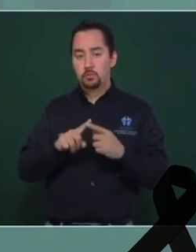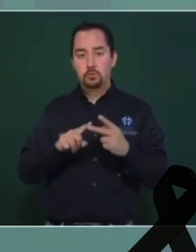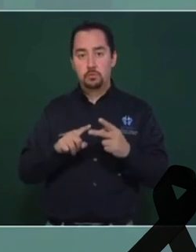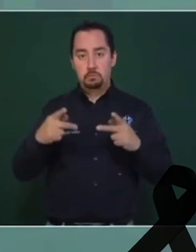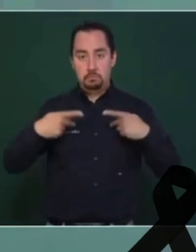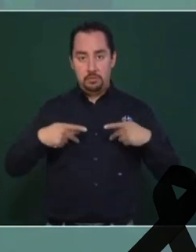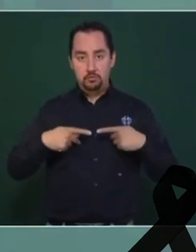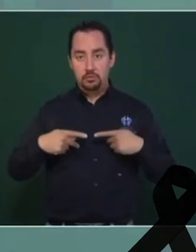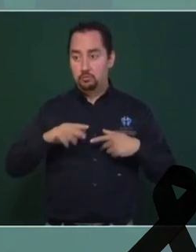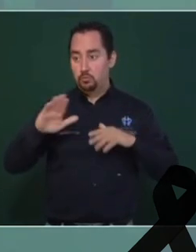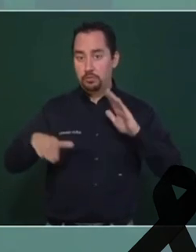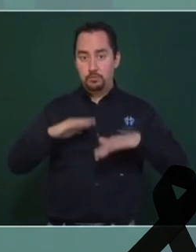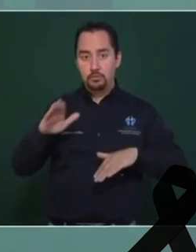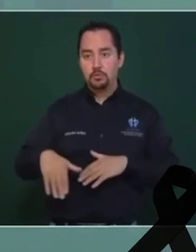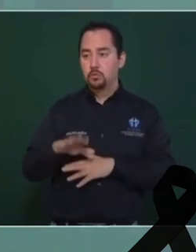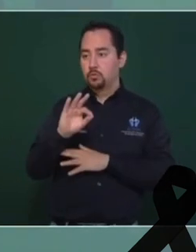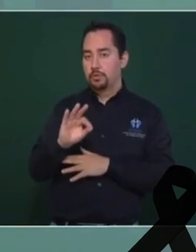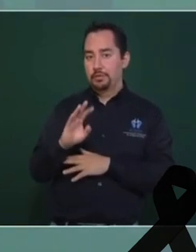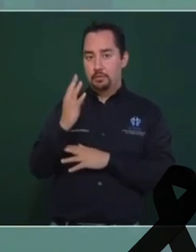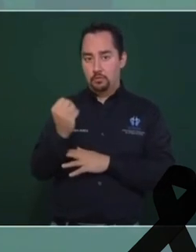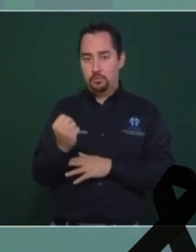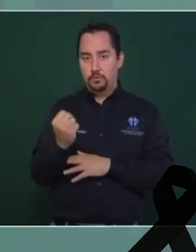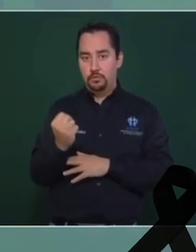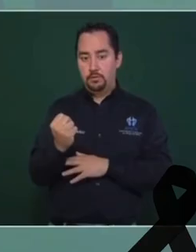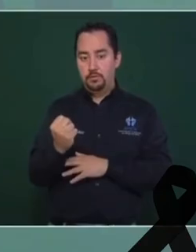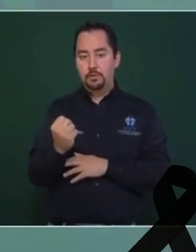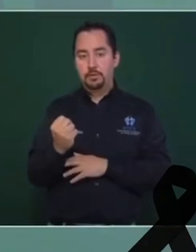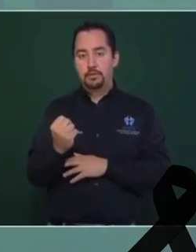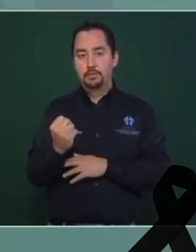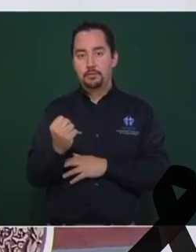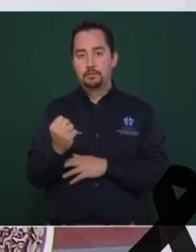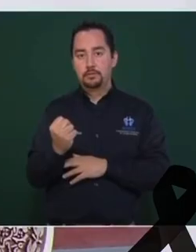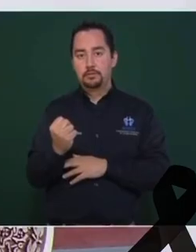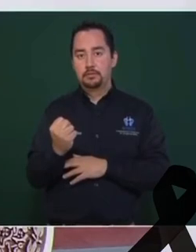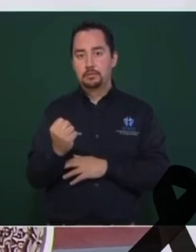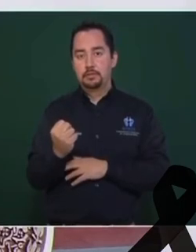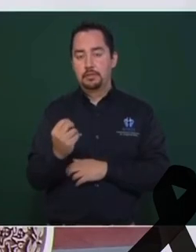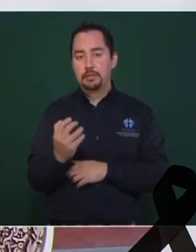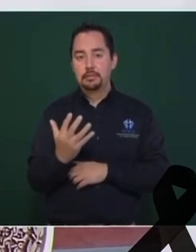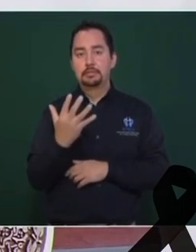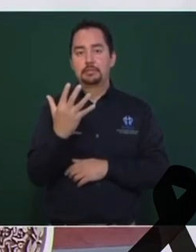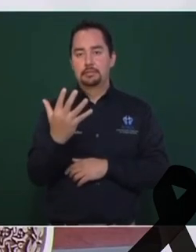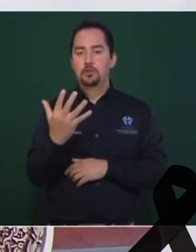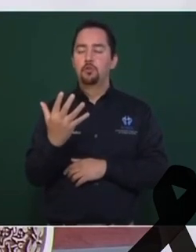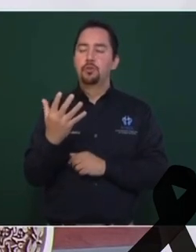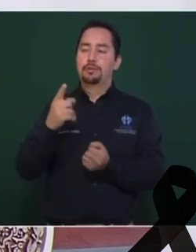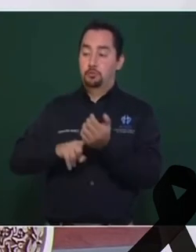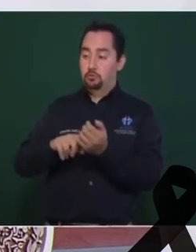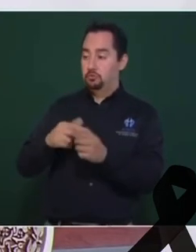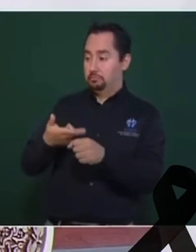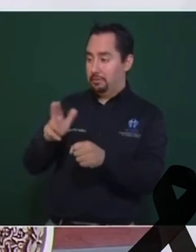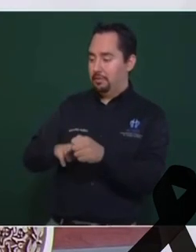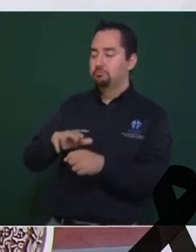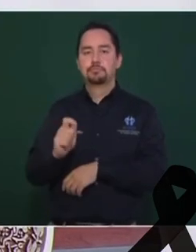fallecidas en el lugar fueron 49 y posteriormente 5 que fallecieron en los diversos hospitales, para hacer un total de